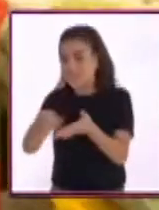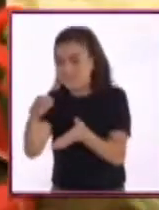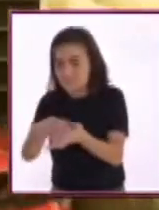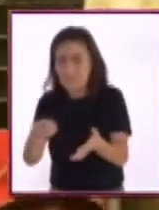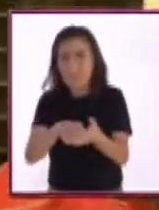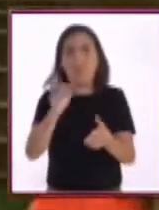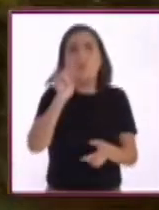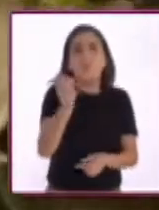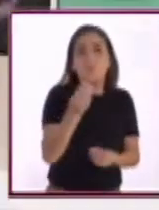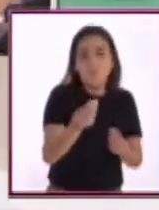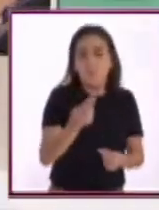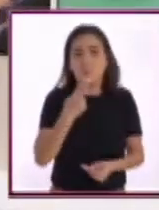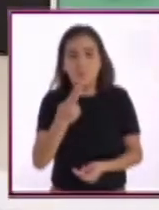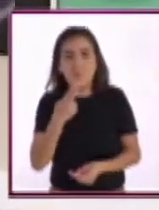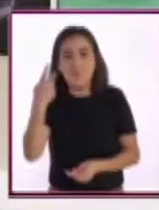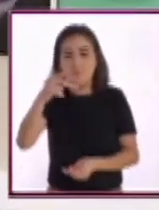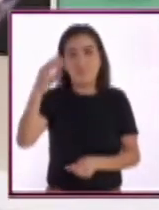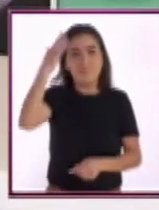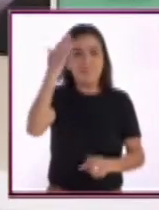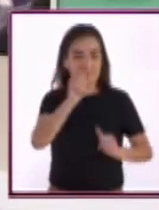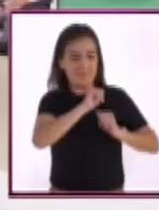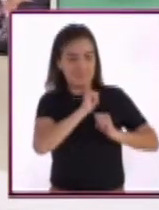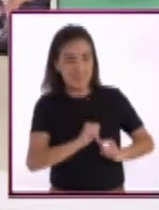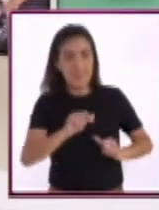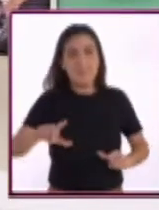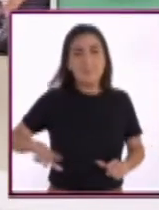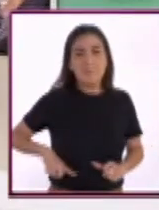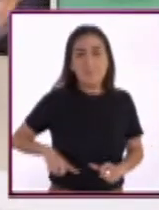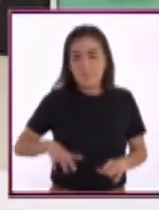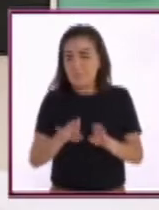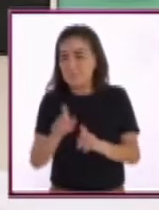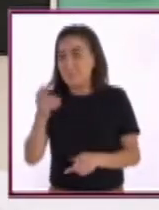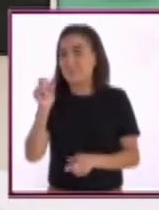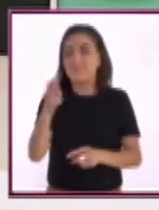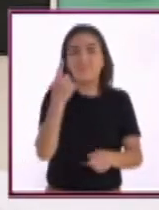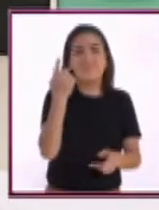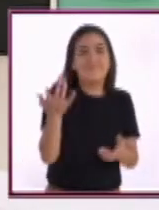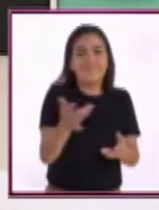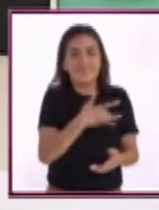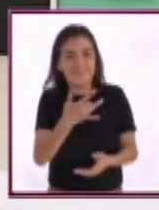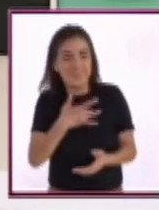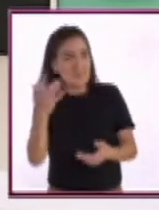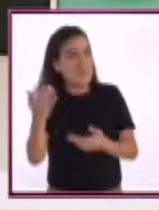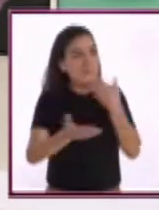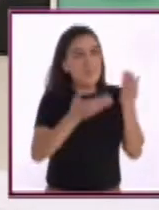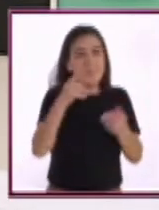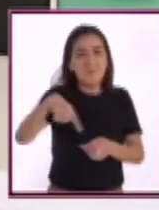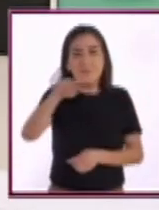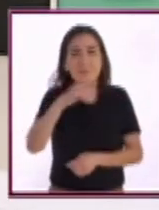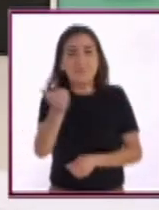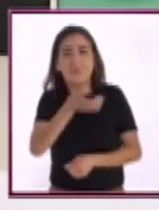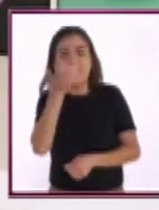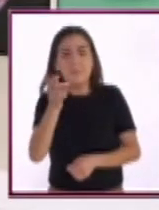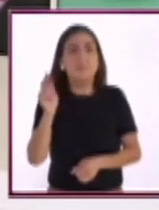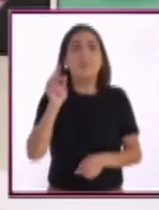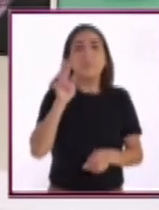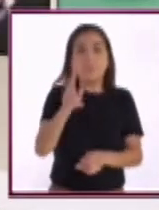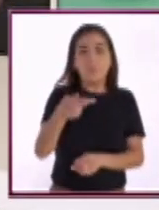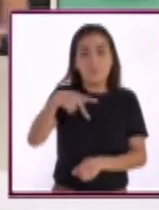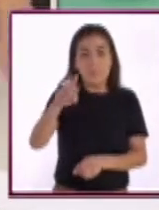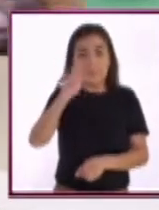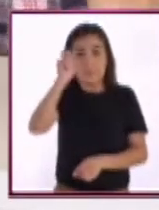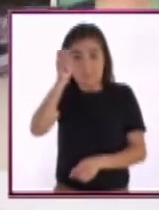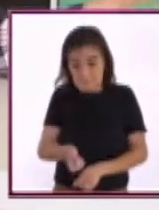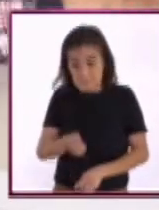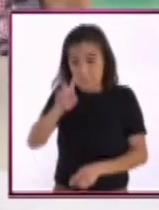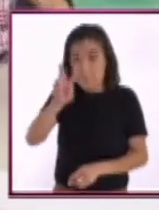consumista, realmente está afectando muchísimo al medio ambiente. Y es algo que no comúnmente escuchamos por ahí o no vamos